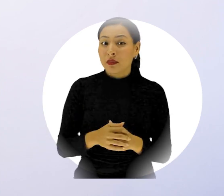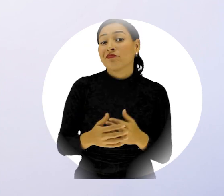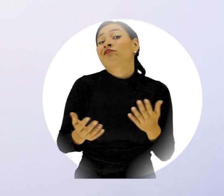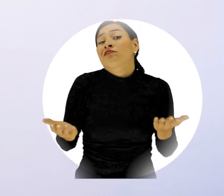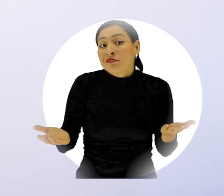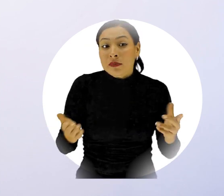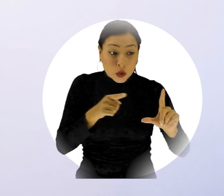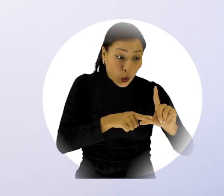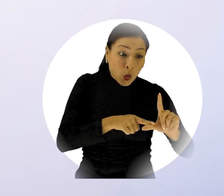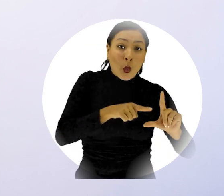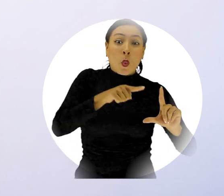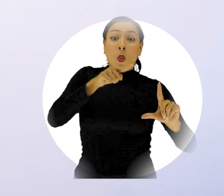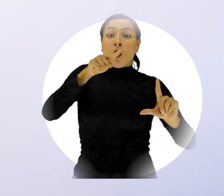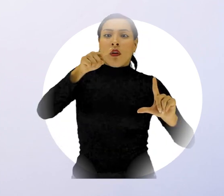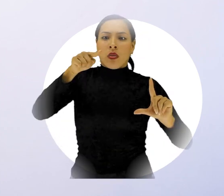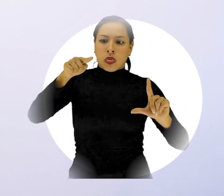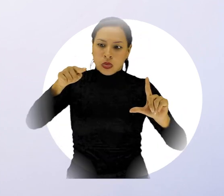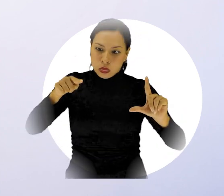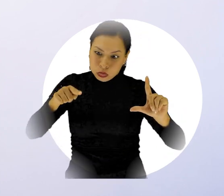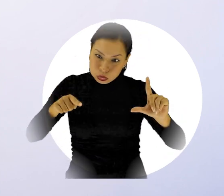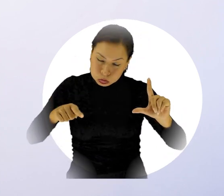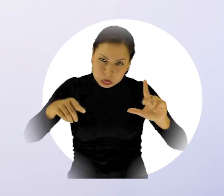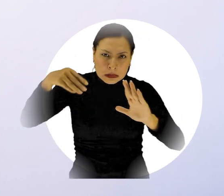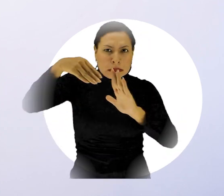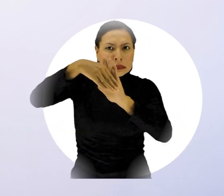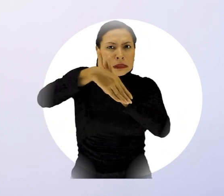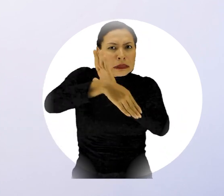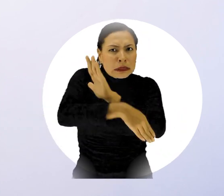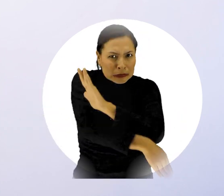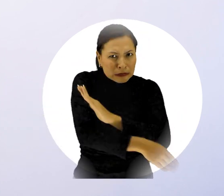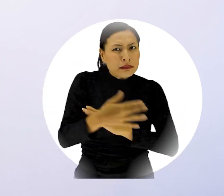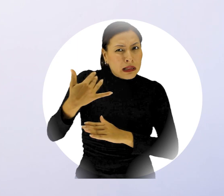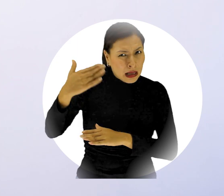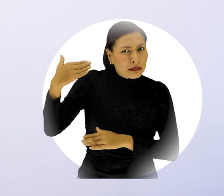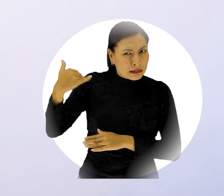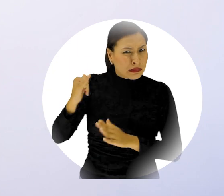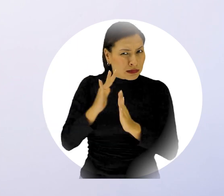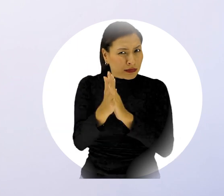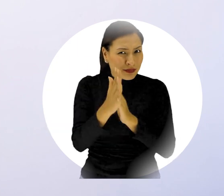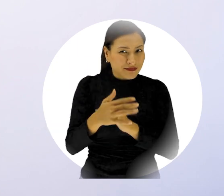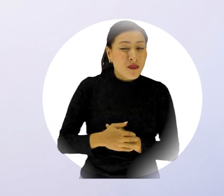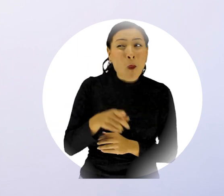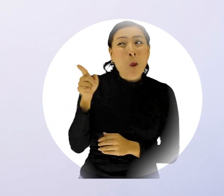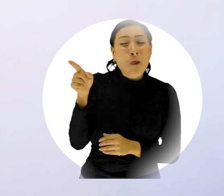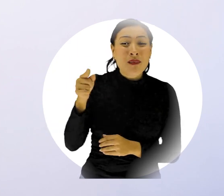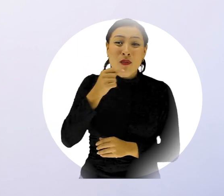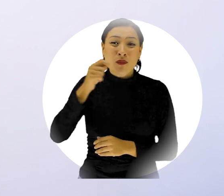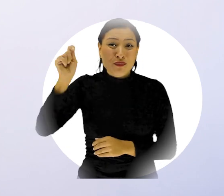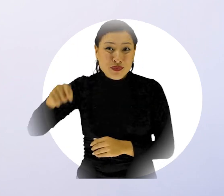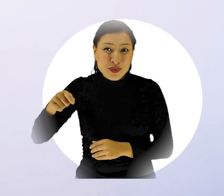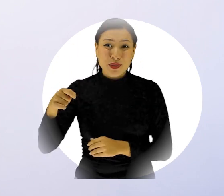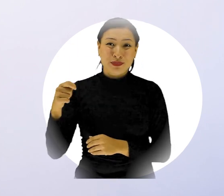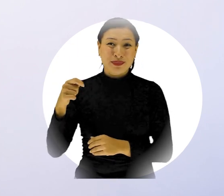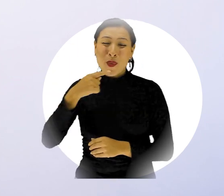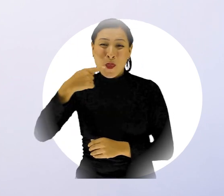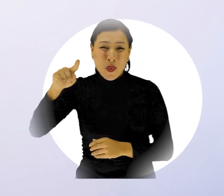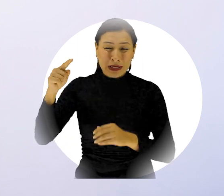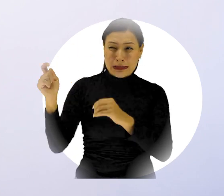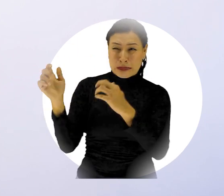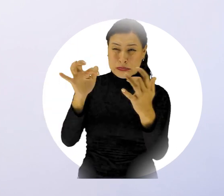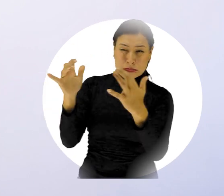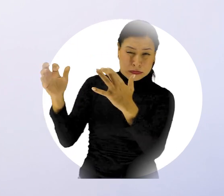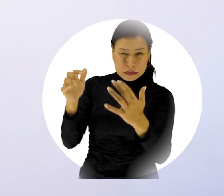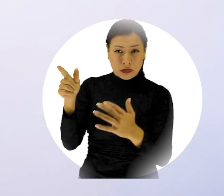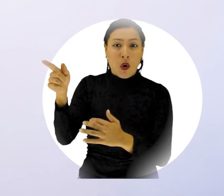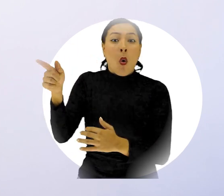diferentes crisis económicas de las que probablemente ya hemos hablado por aquí. Como el conflicto, que no para entre Rusia y Ucrania, la escasez de